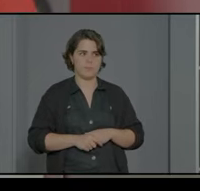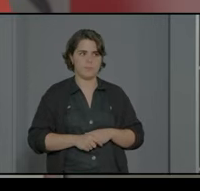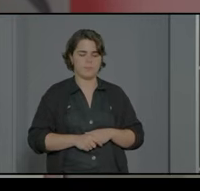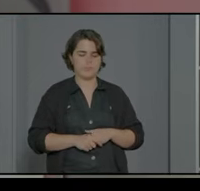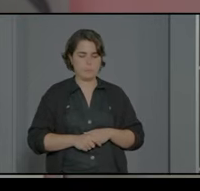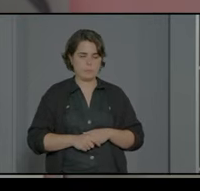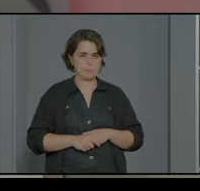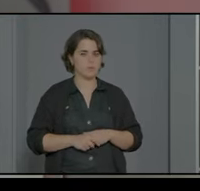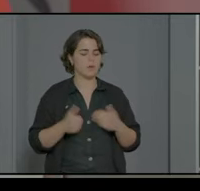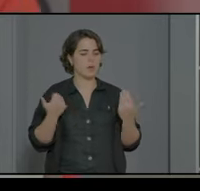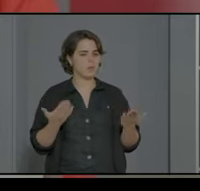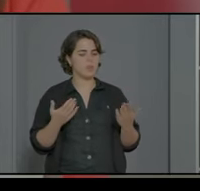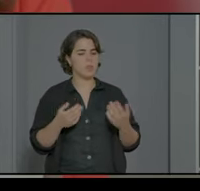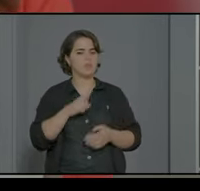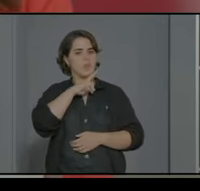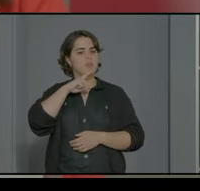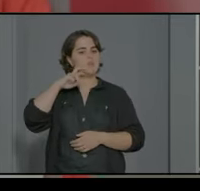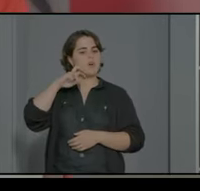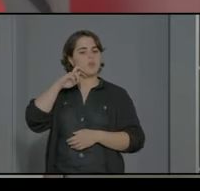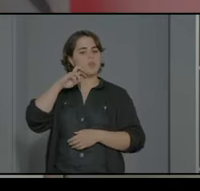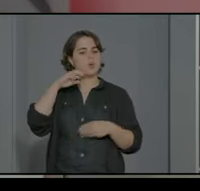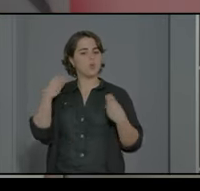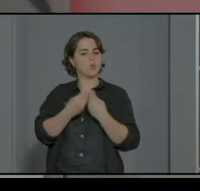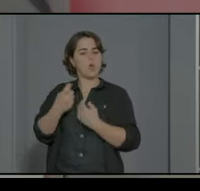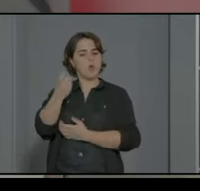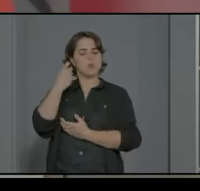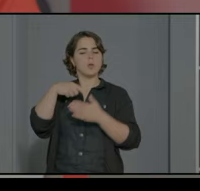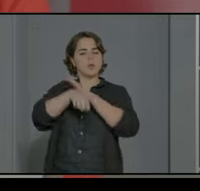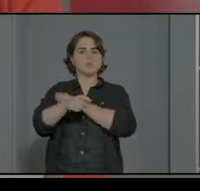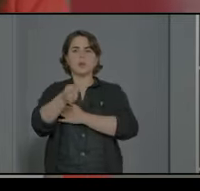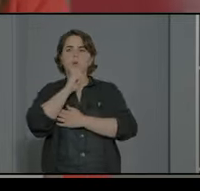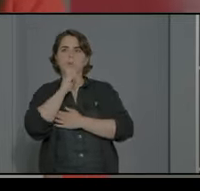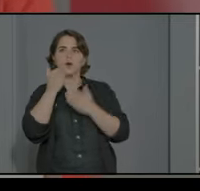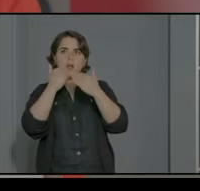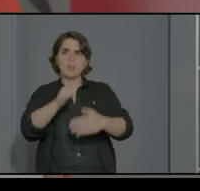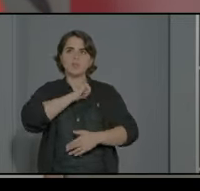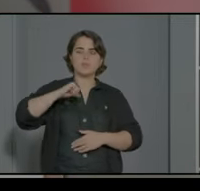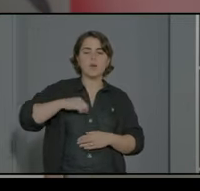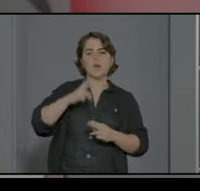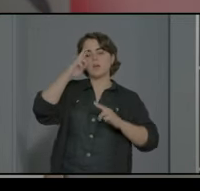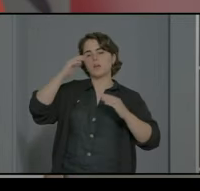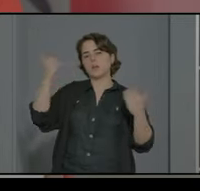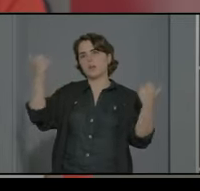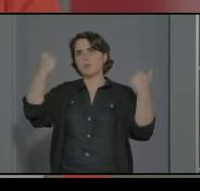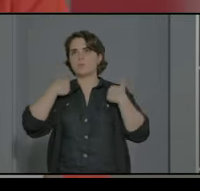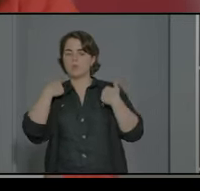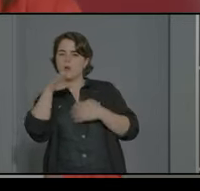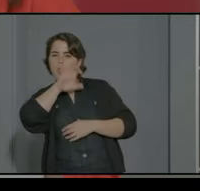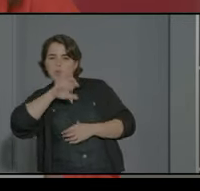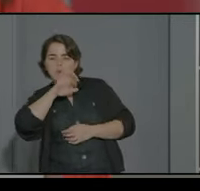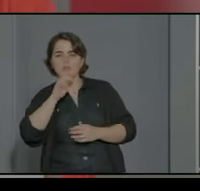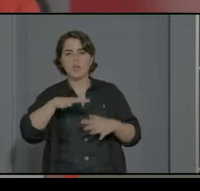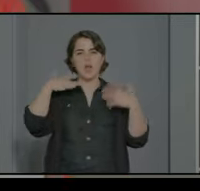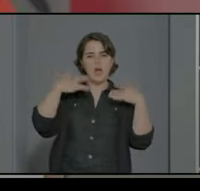¿cómo gestionamos todos estos valores con nuestro alumnado? pues a través de la autonomía la responsabilidad la curiosidad la alegría la